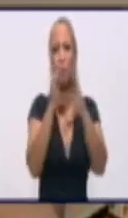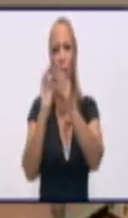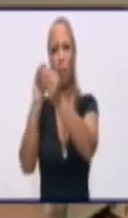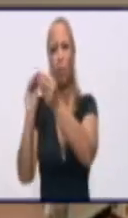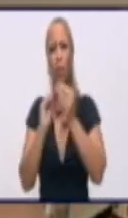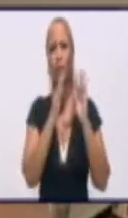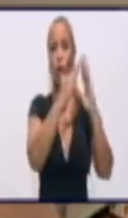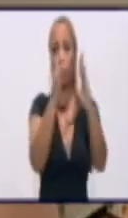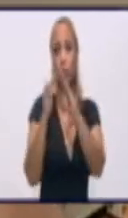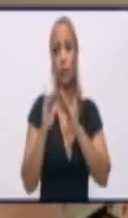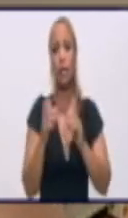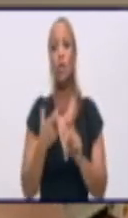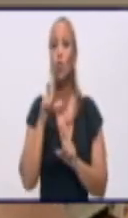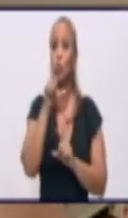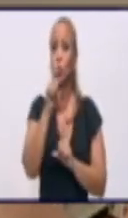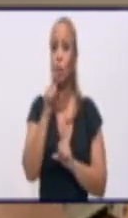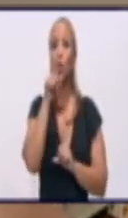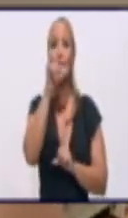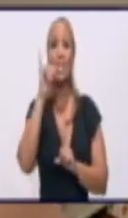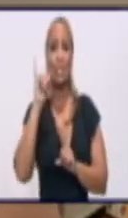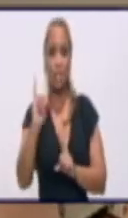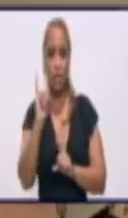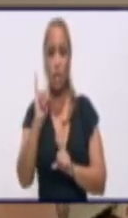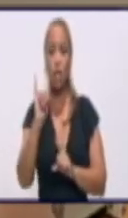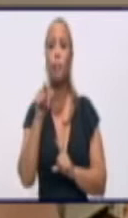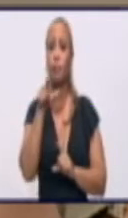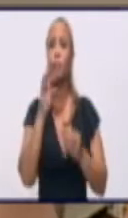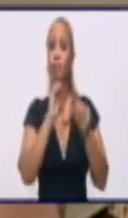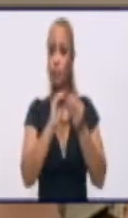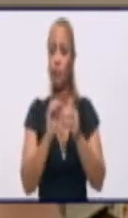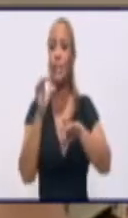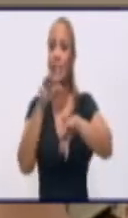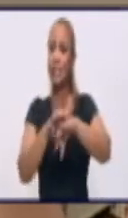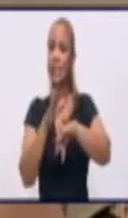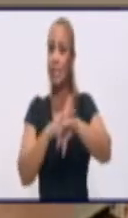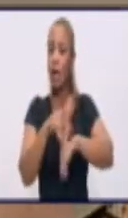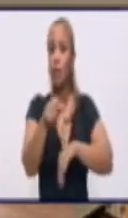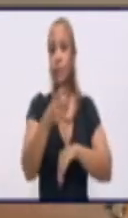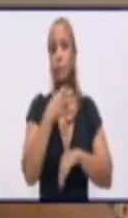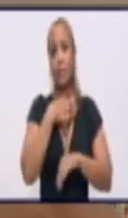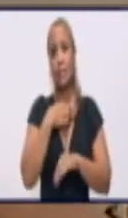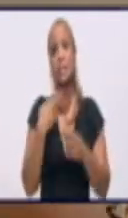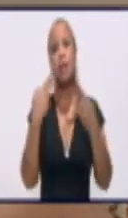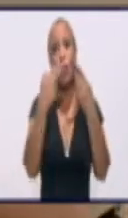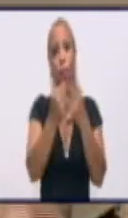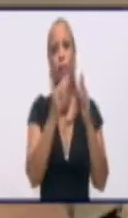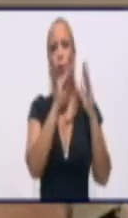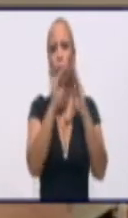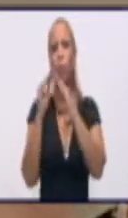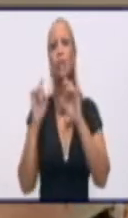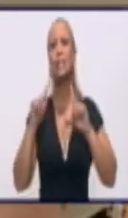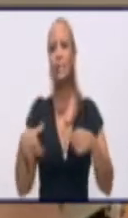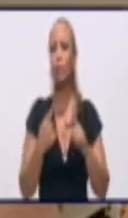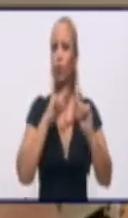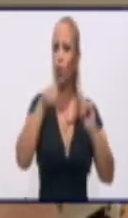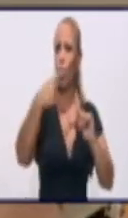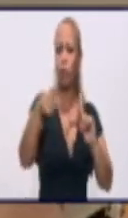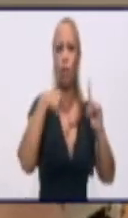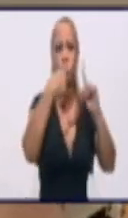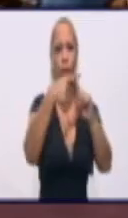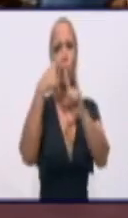estos últimos 16 casos que está reportando Río Cauto pertenecen a ese evento. Es decir, es un evento que está sumando casos cada día.